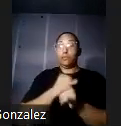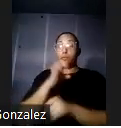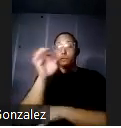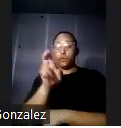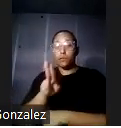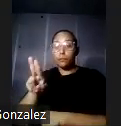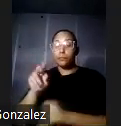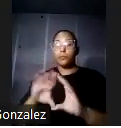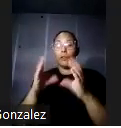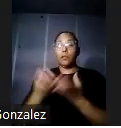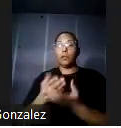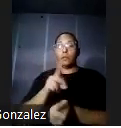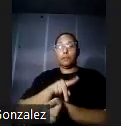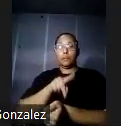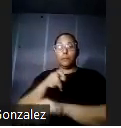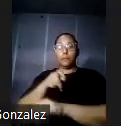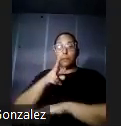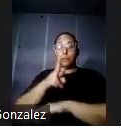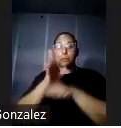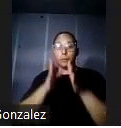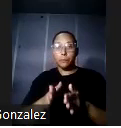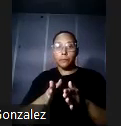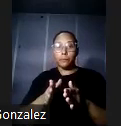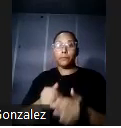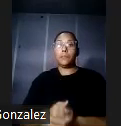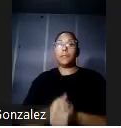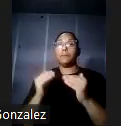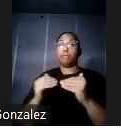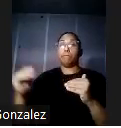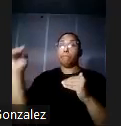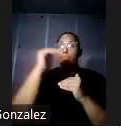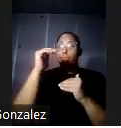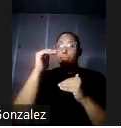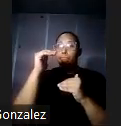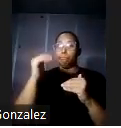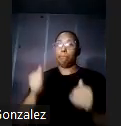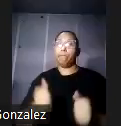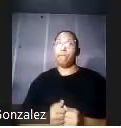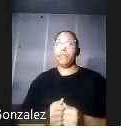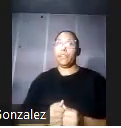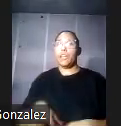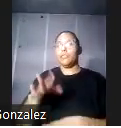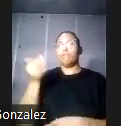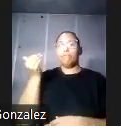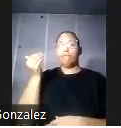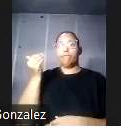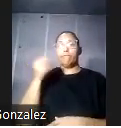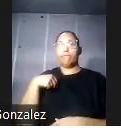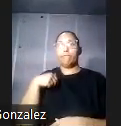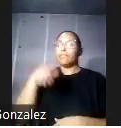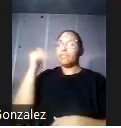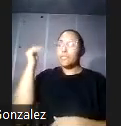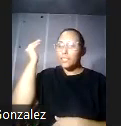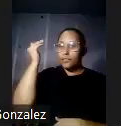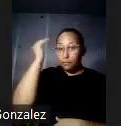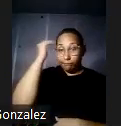puertorriqueña, protagonista activo de la alta sociedad y uno de los residentes más reconocidos de la gestión de desarrollo urbano de